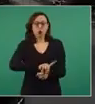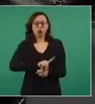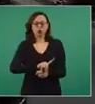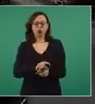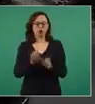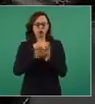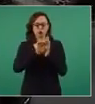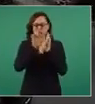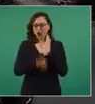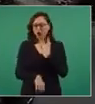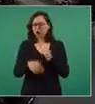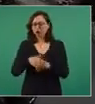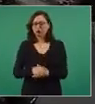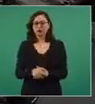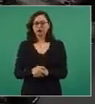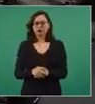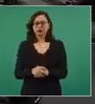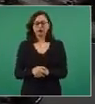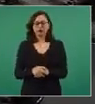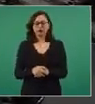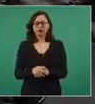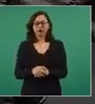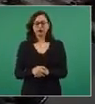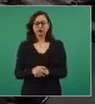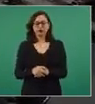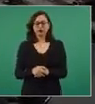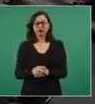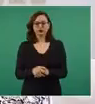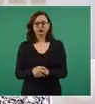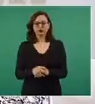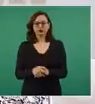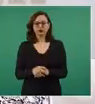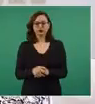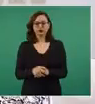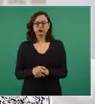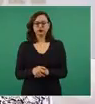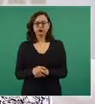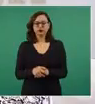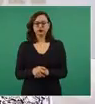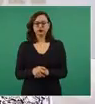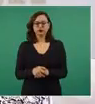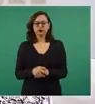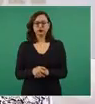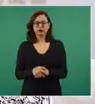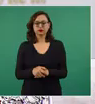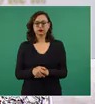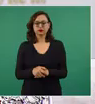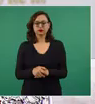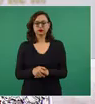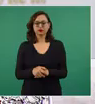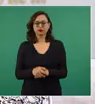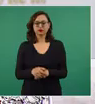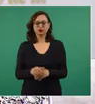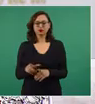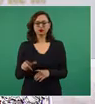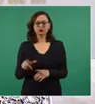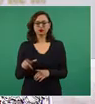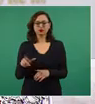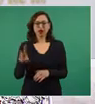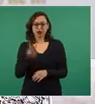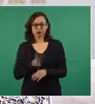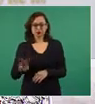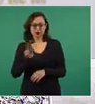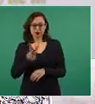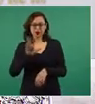para tener más información el viernes.